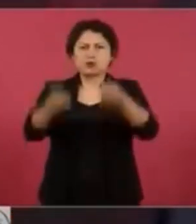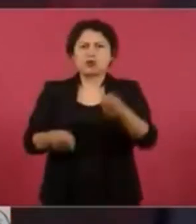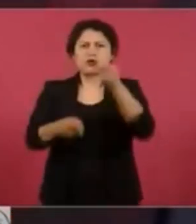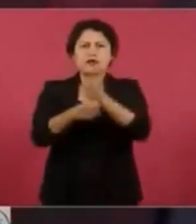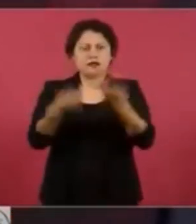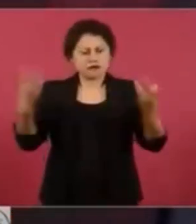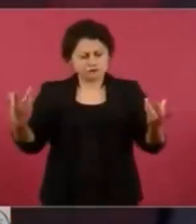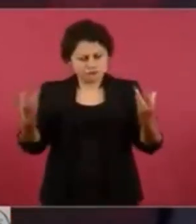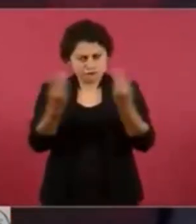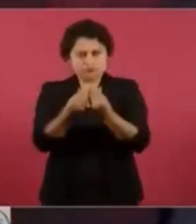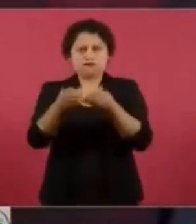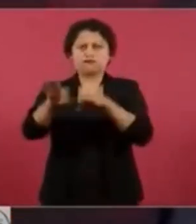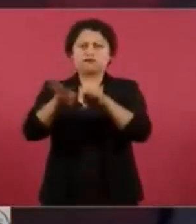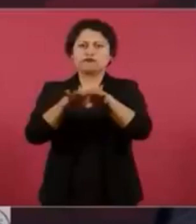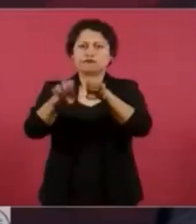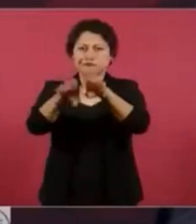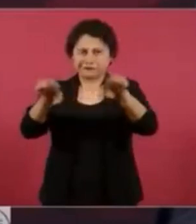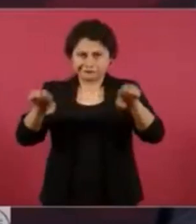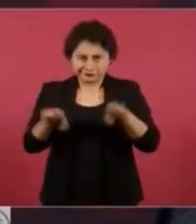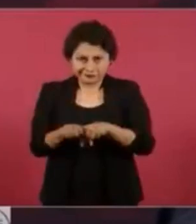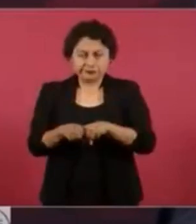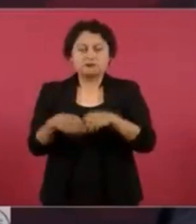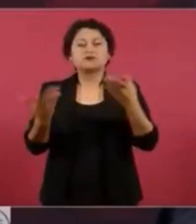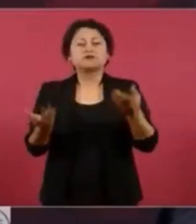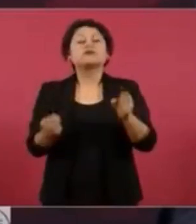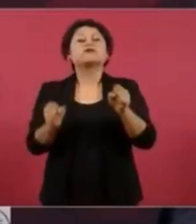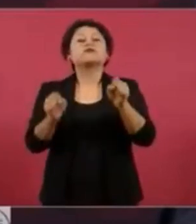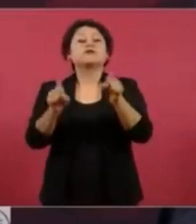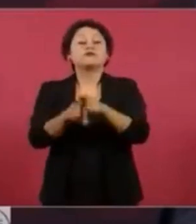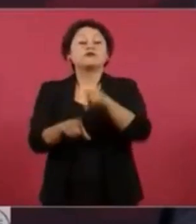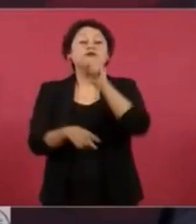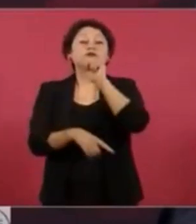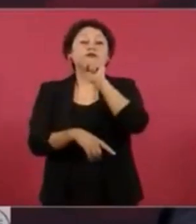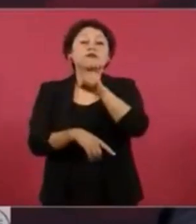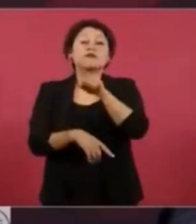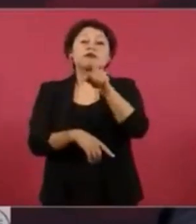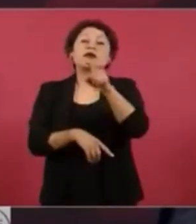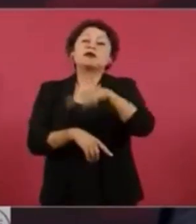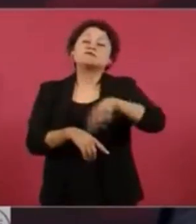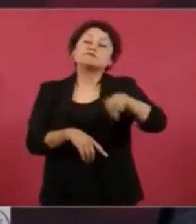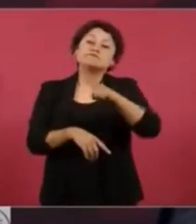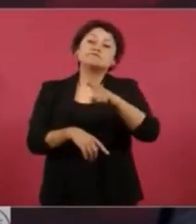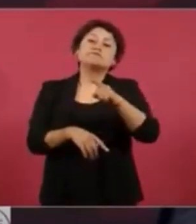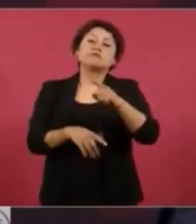perseverancia, que no haya impunidad,